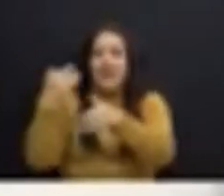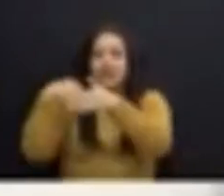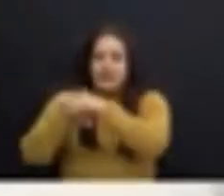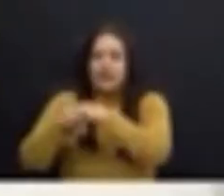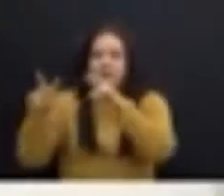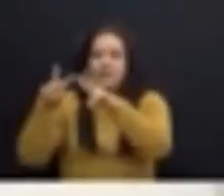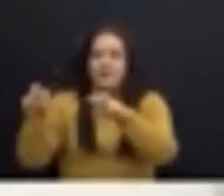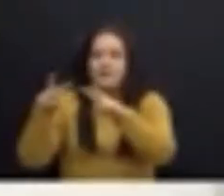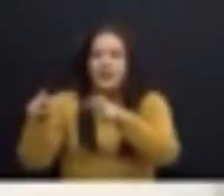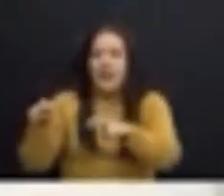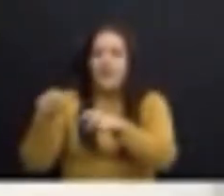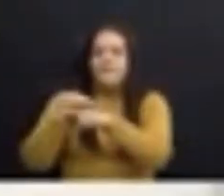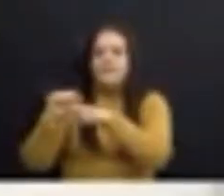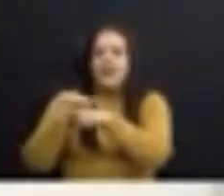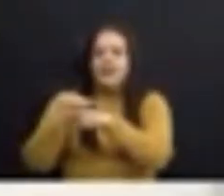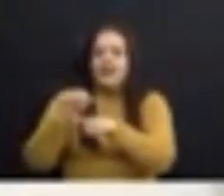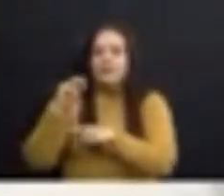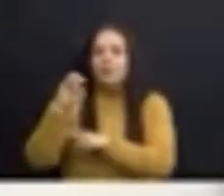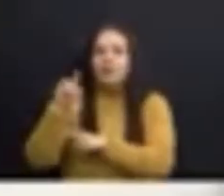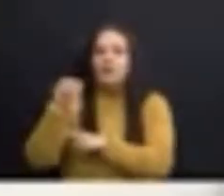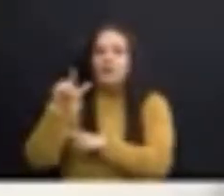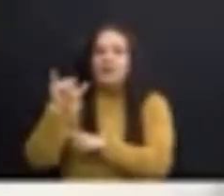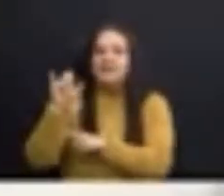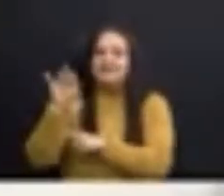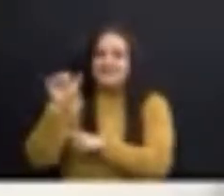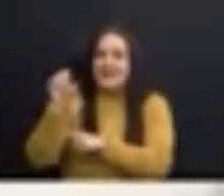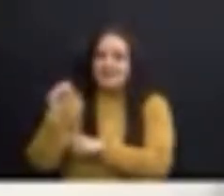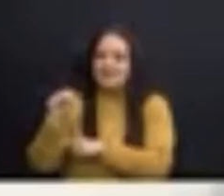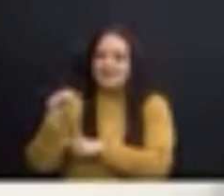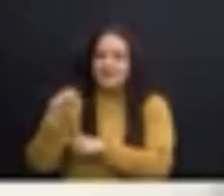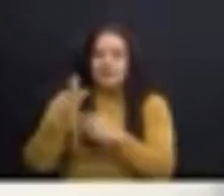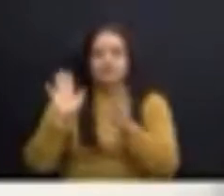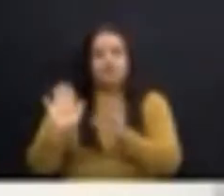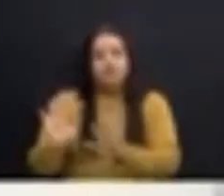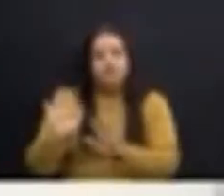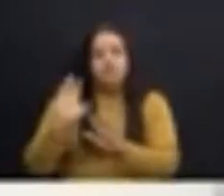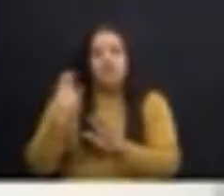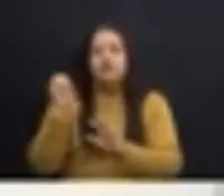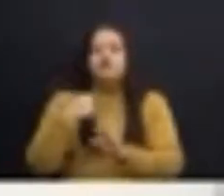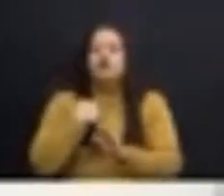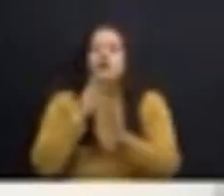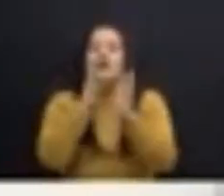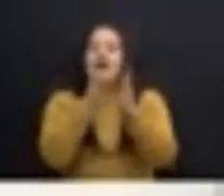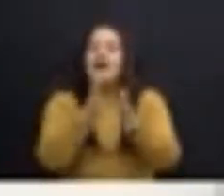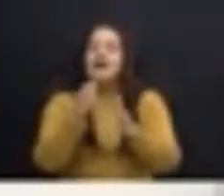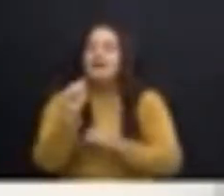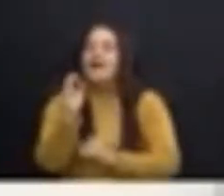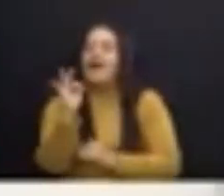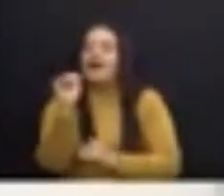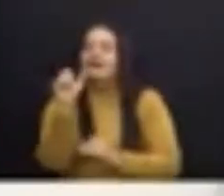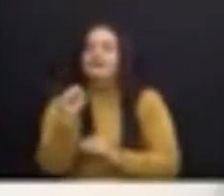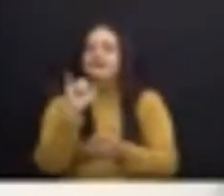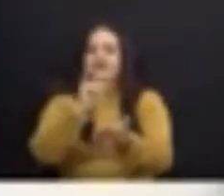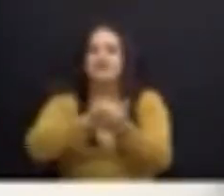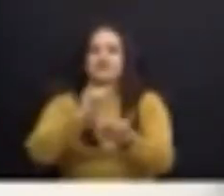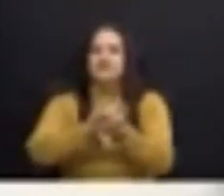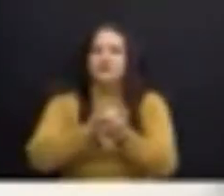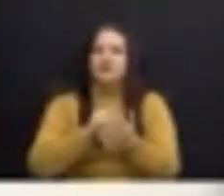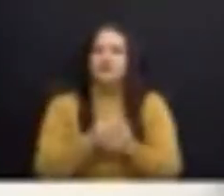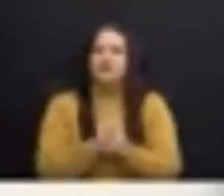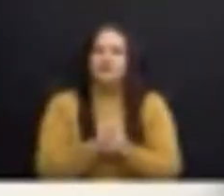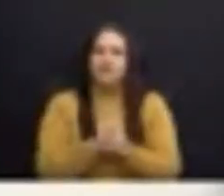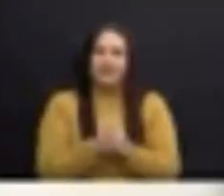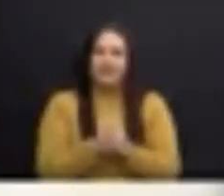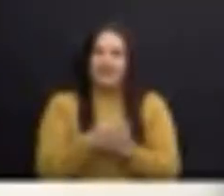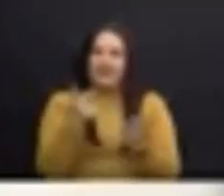prácticas monopolísticas. Voy a dejar esto en actas. Tengo el miedo, que